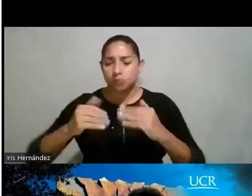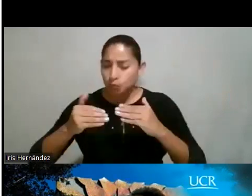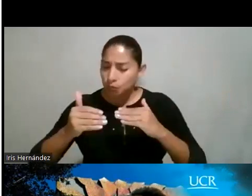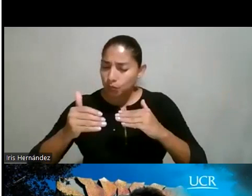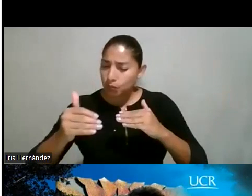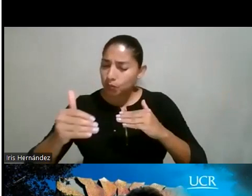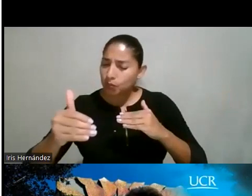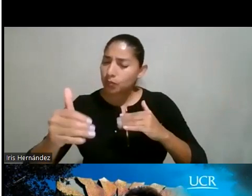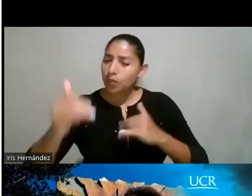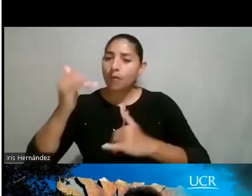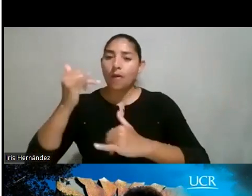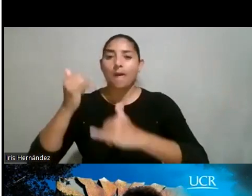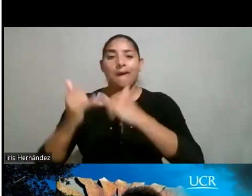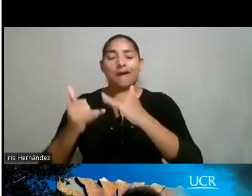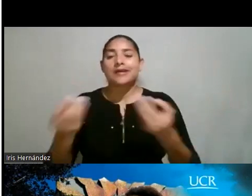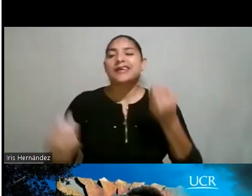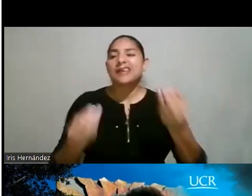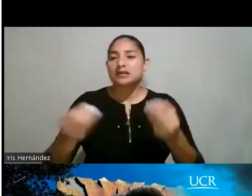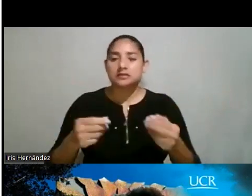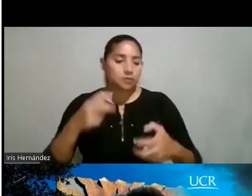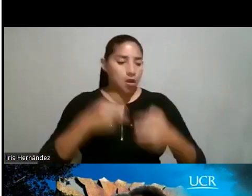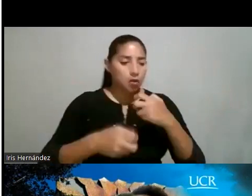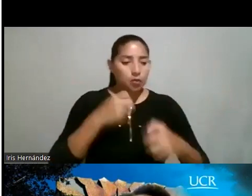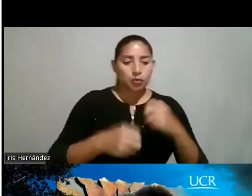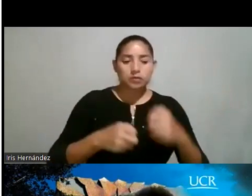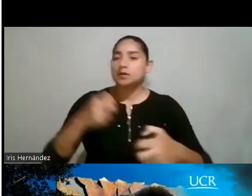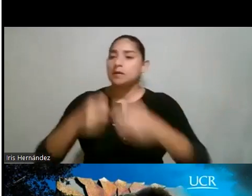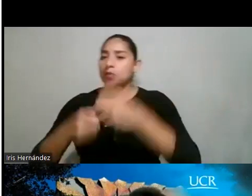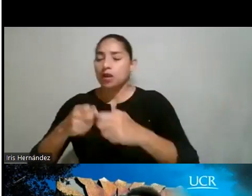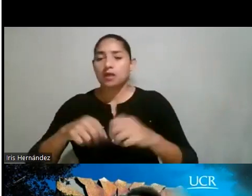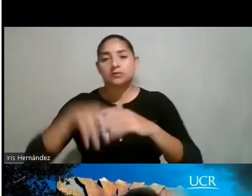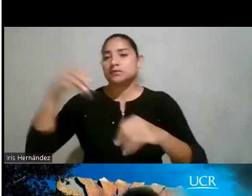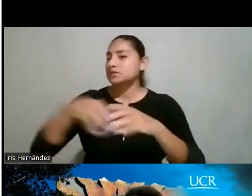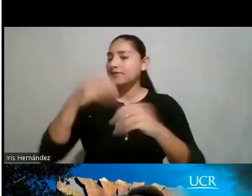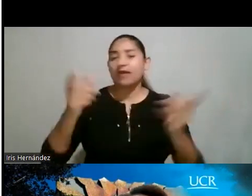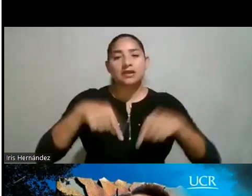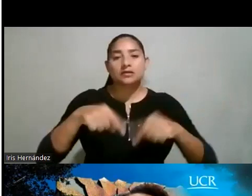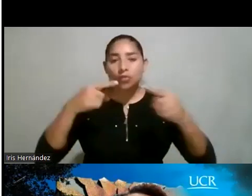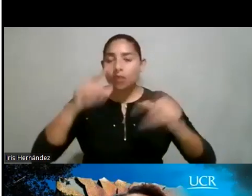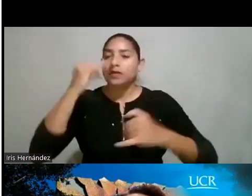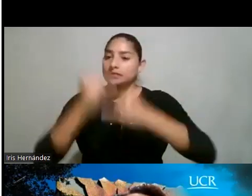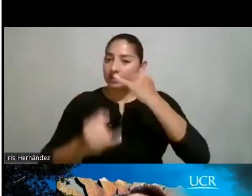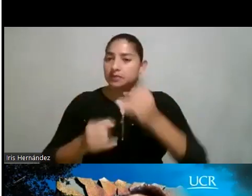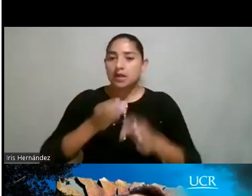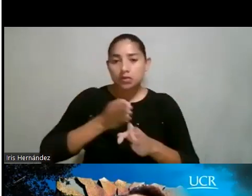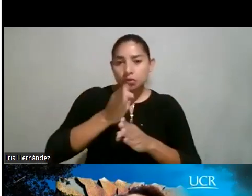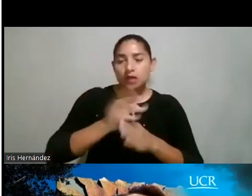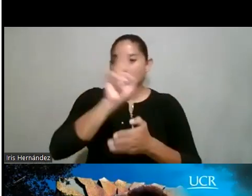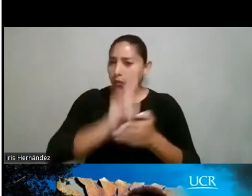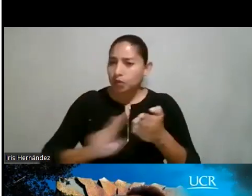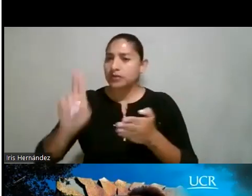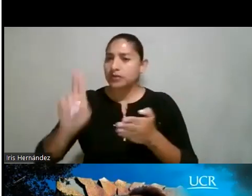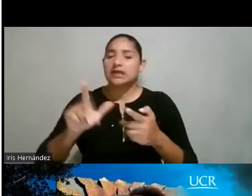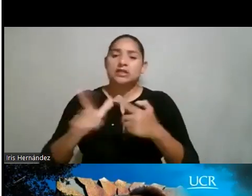O ¿cuáles son esos detonantes que hacen que se vayan o que no logren terminar sus carreras universitarias? Entonces,